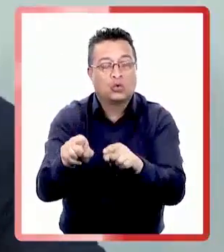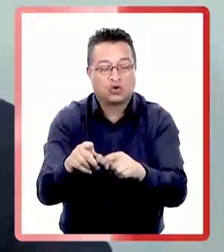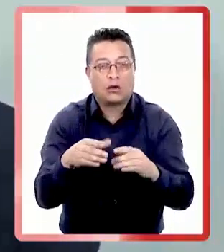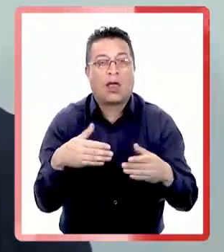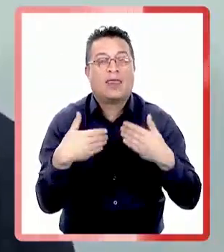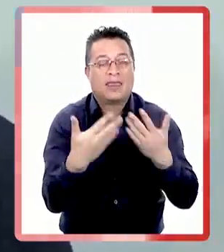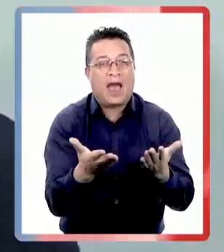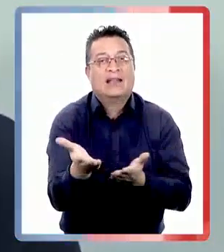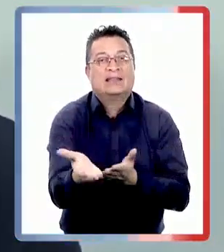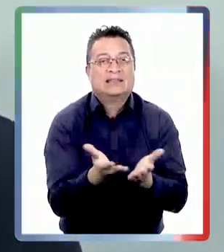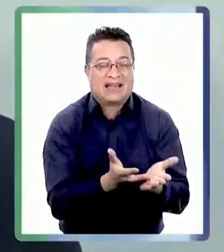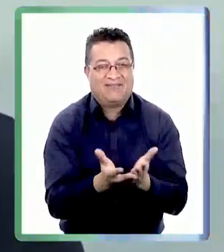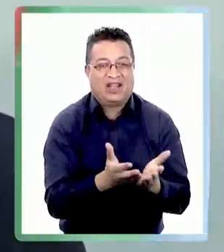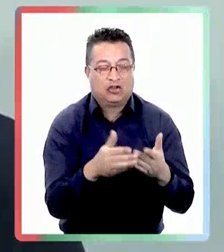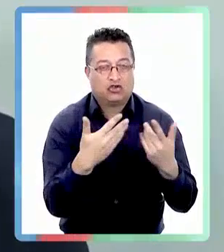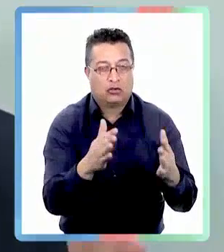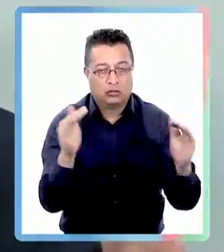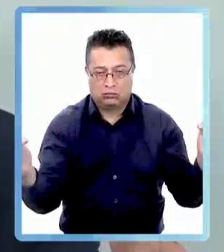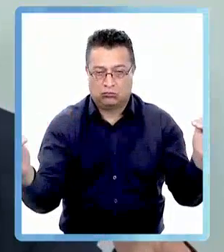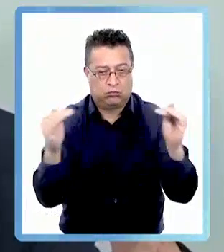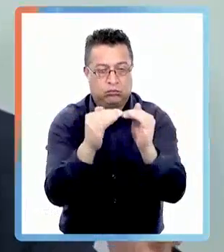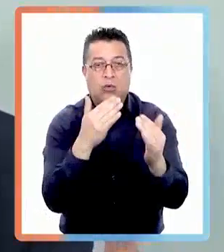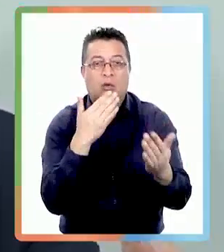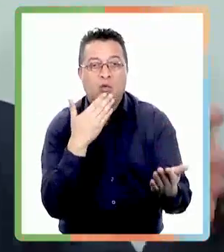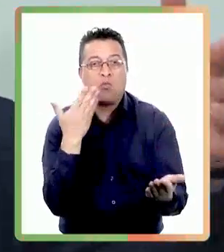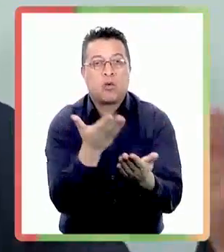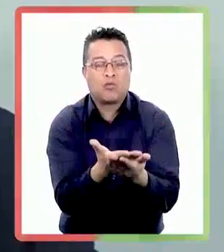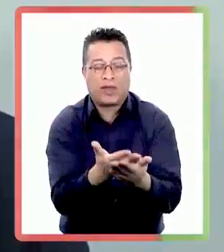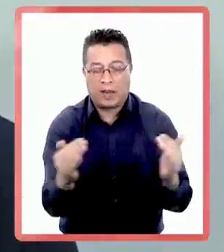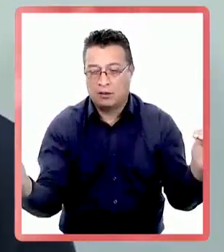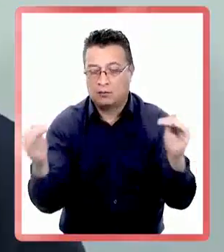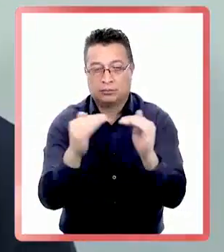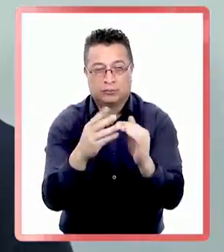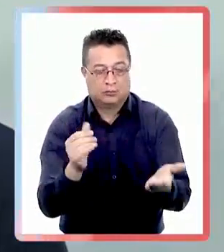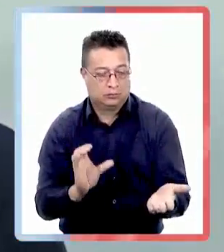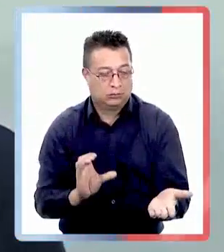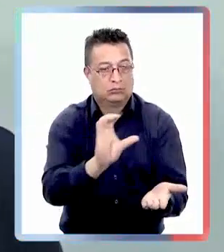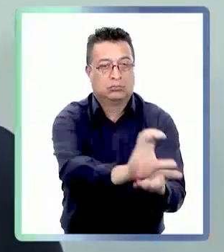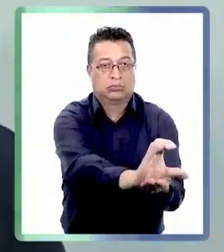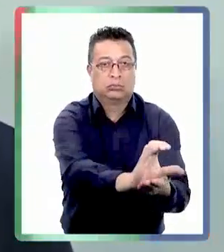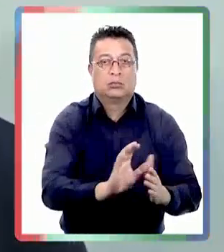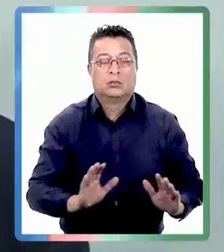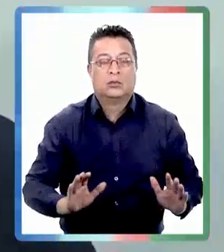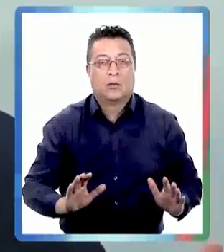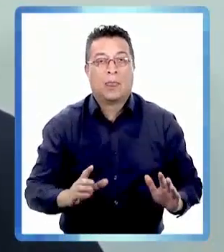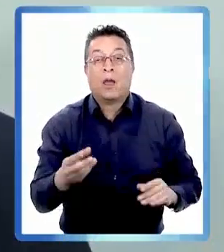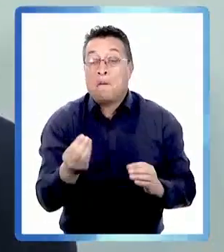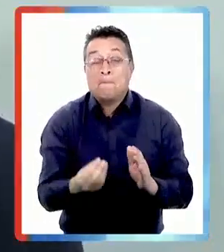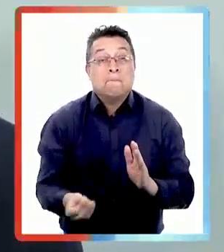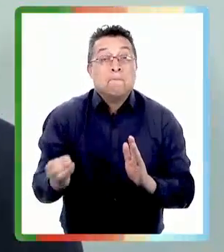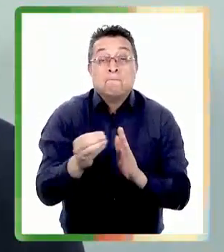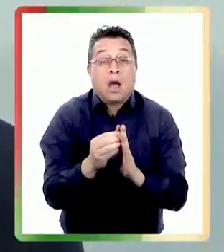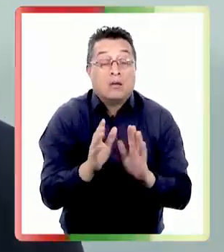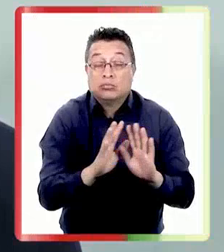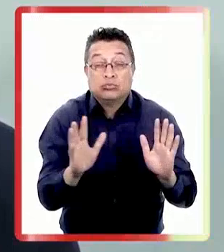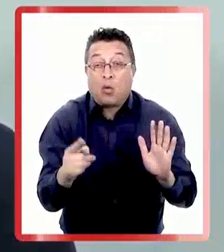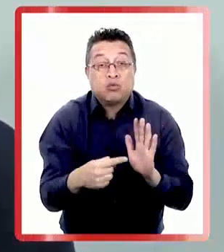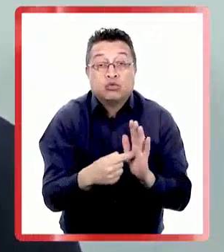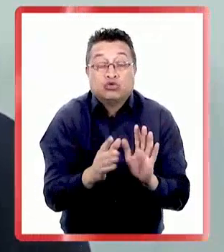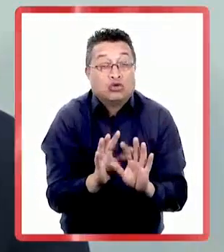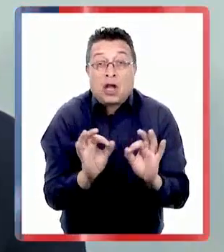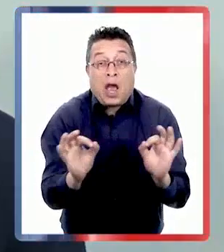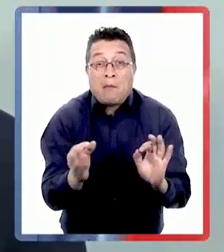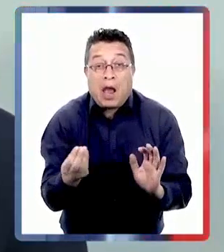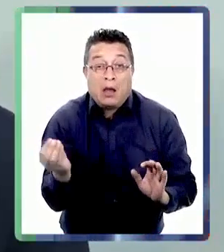prestando el servicio para el cual se entregó una propuesta y se le asignaron recursos. No tengo más criminal respecto al punto